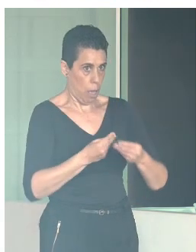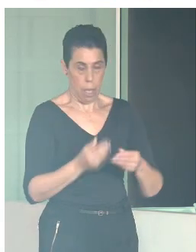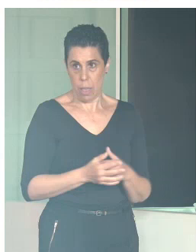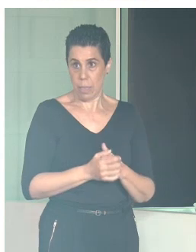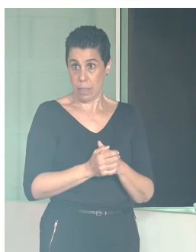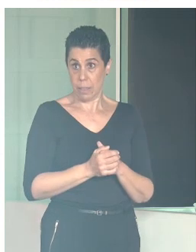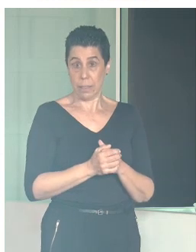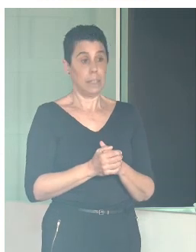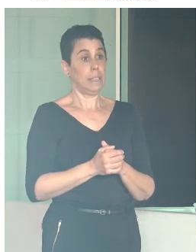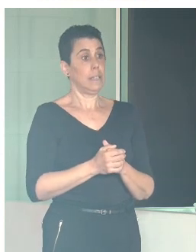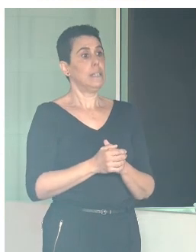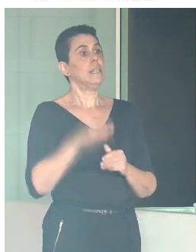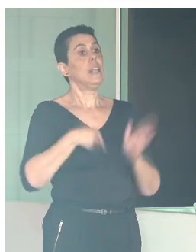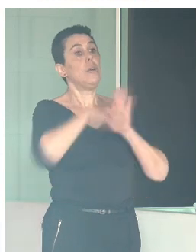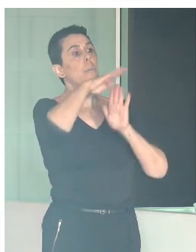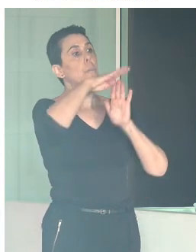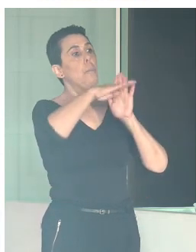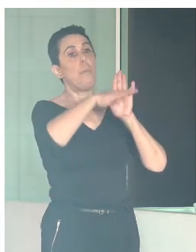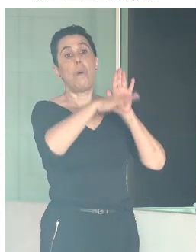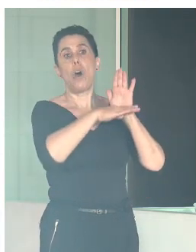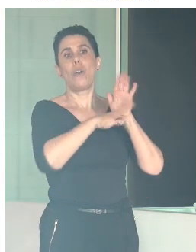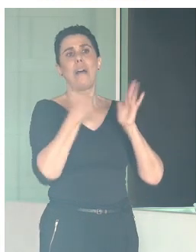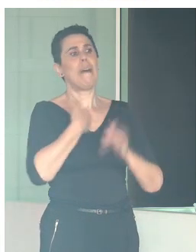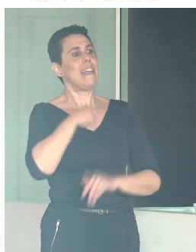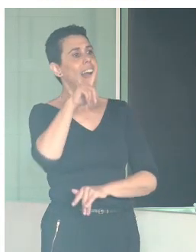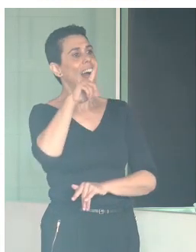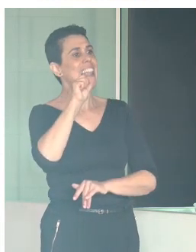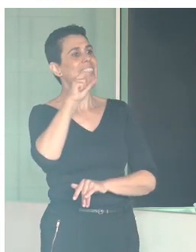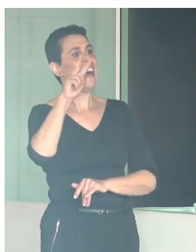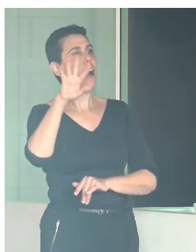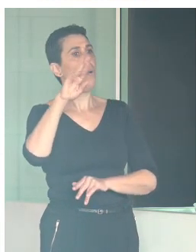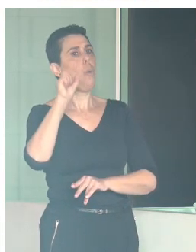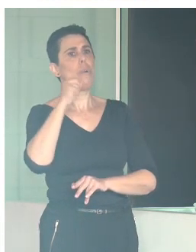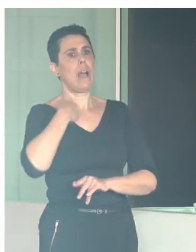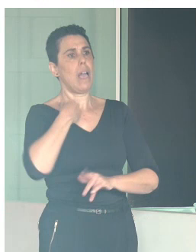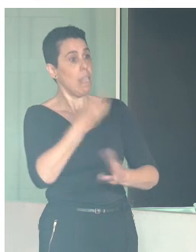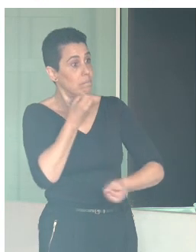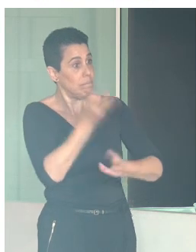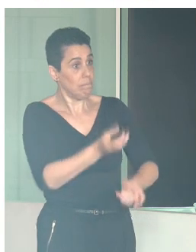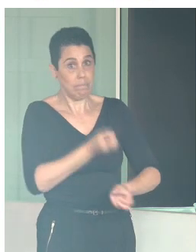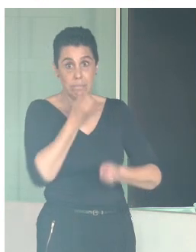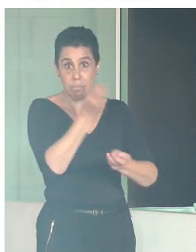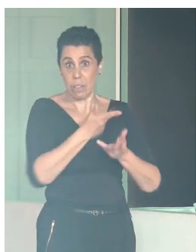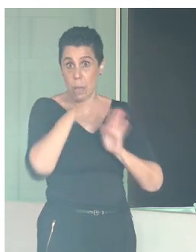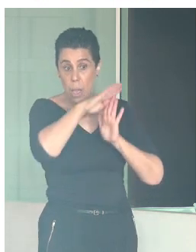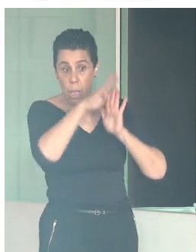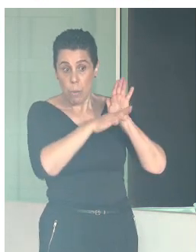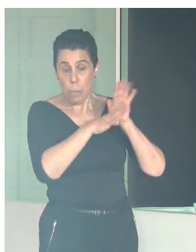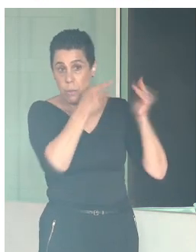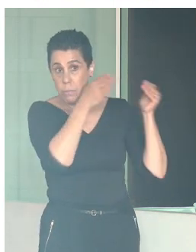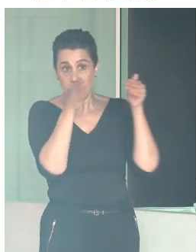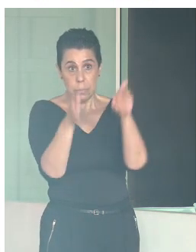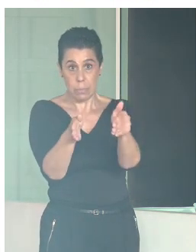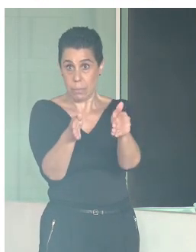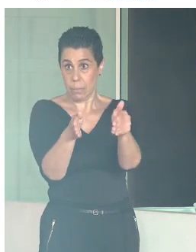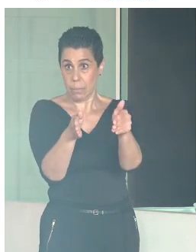En ese sentido, el programa, que ya un poco Laura ha comentado, va dirigido a eso. Es